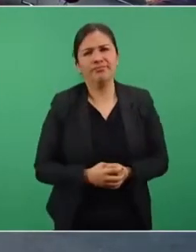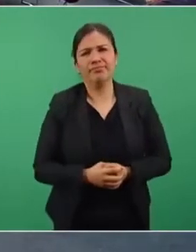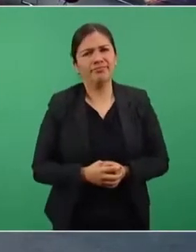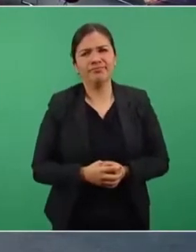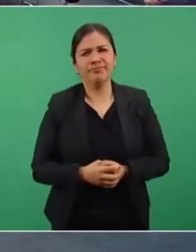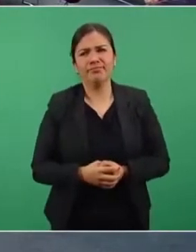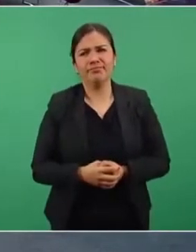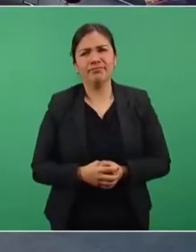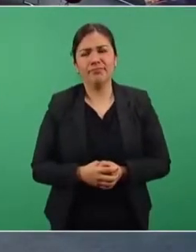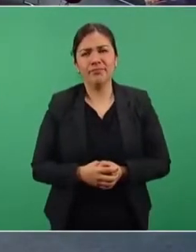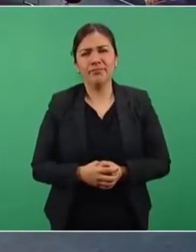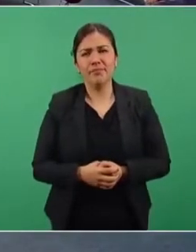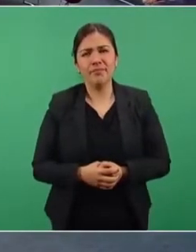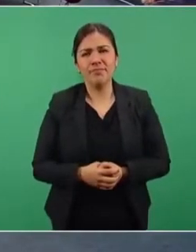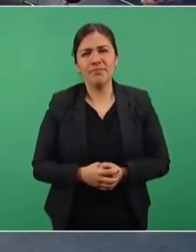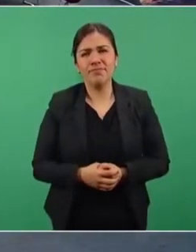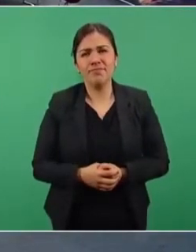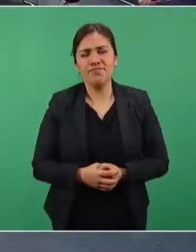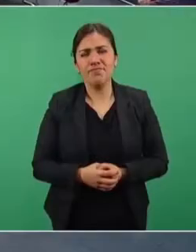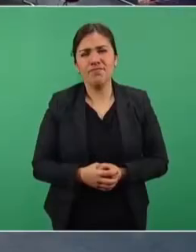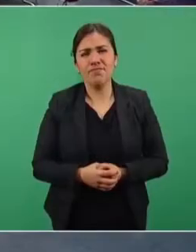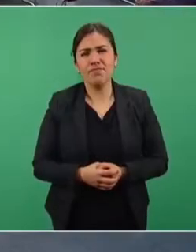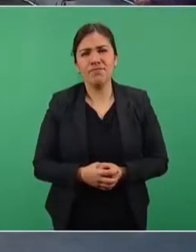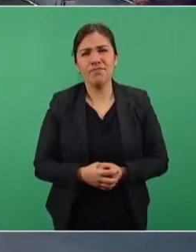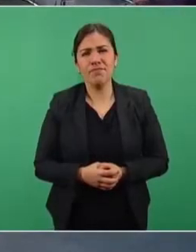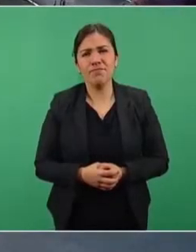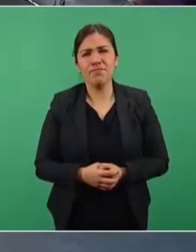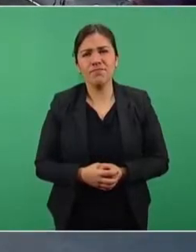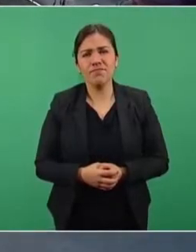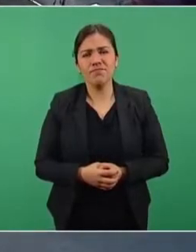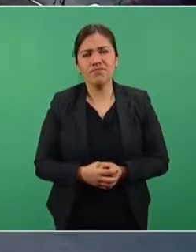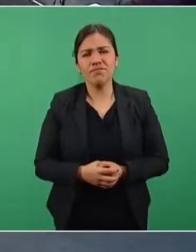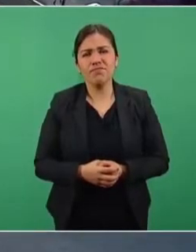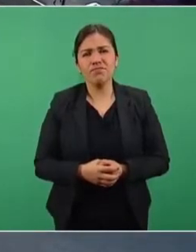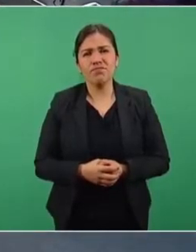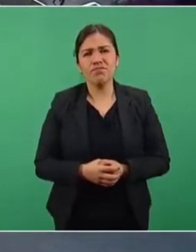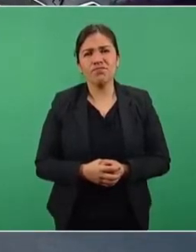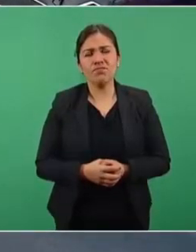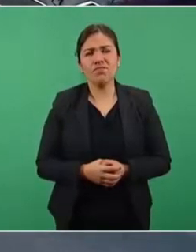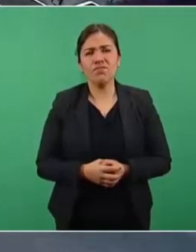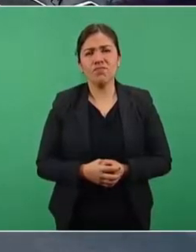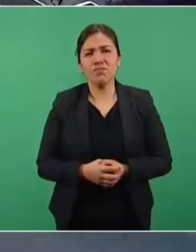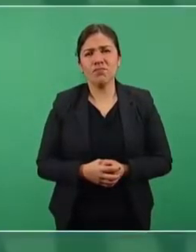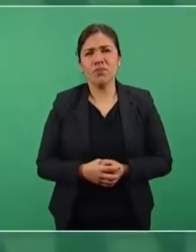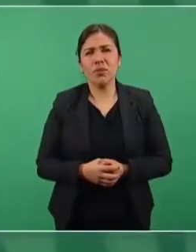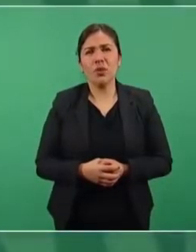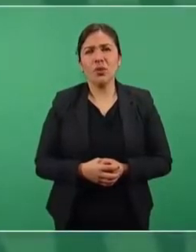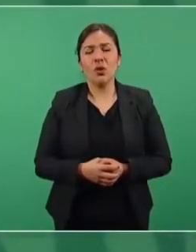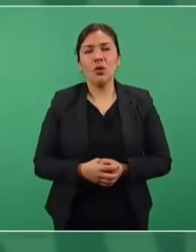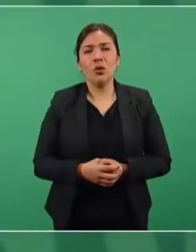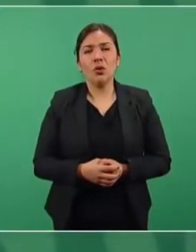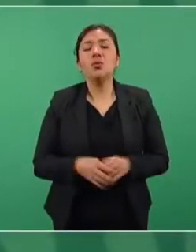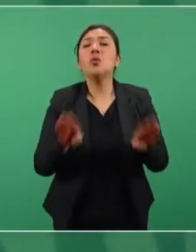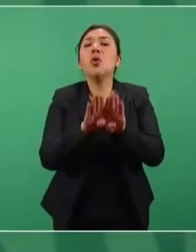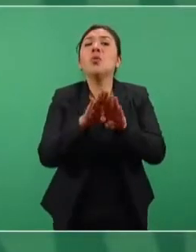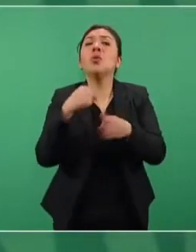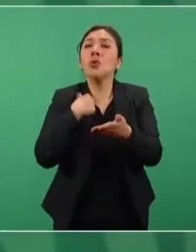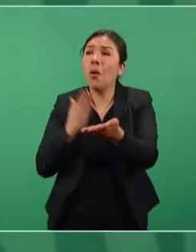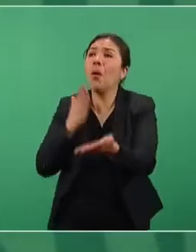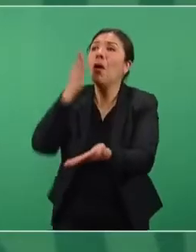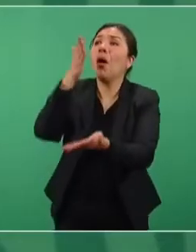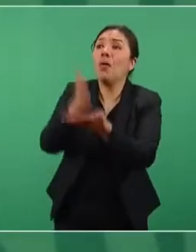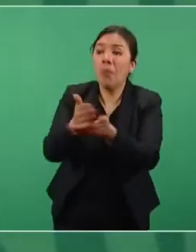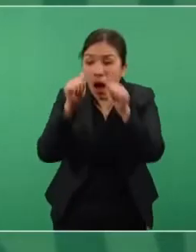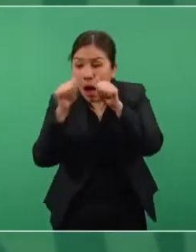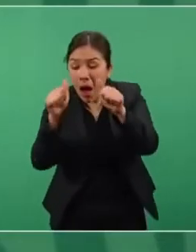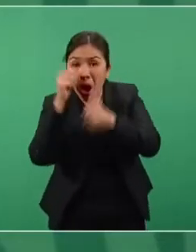O sea, de actuar nada más para irme a tomar la foto